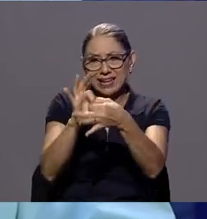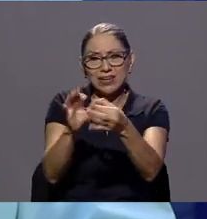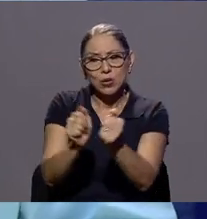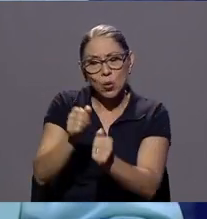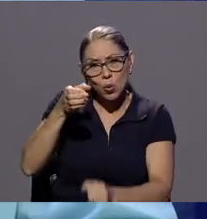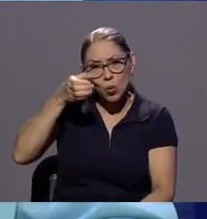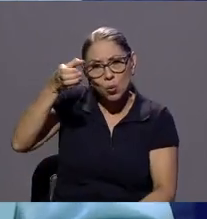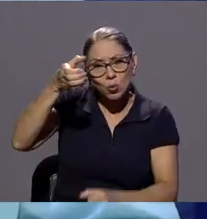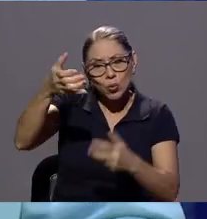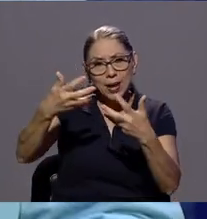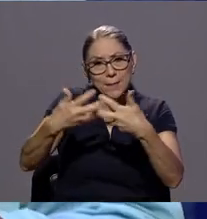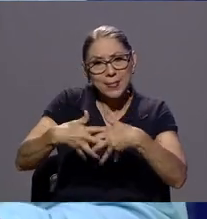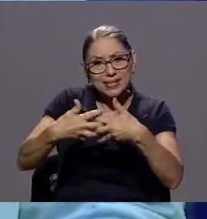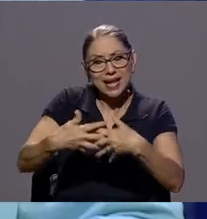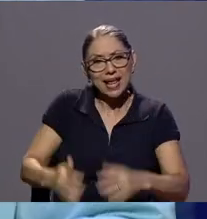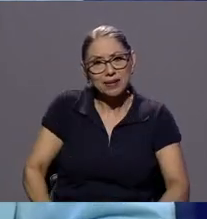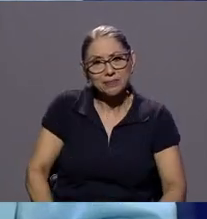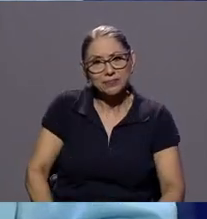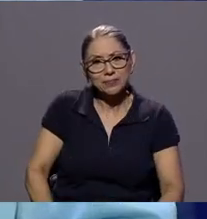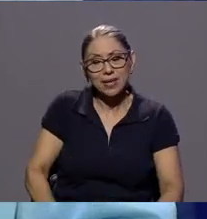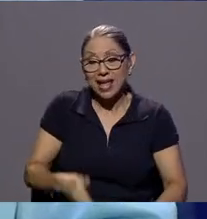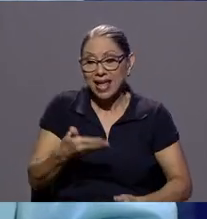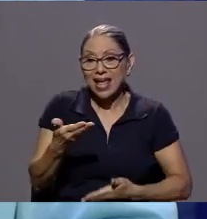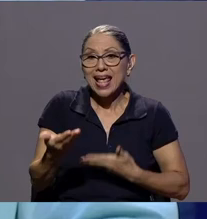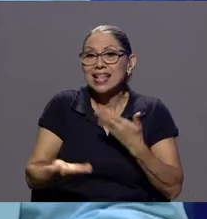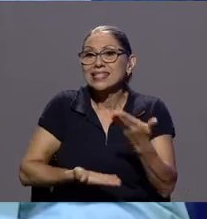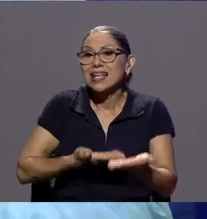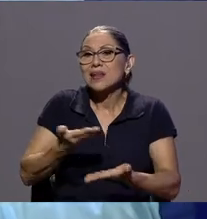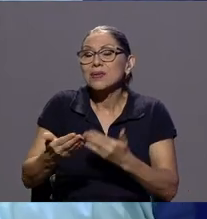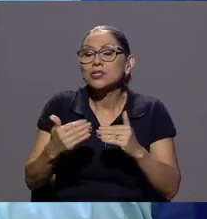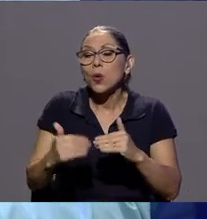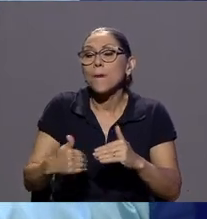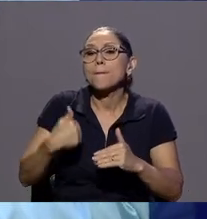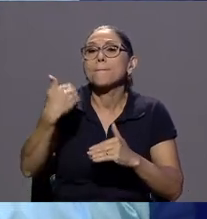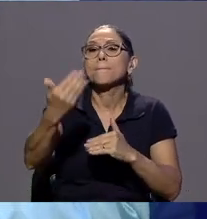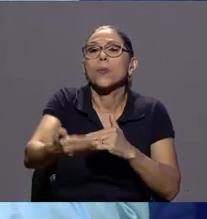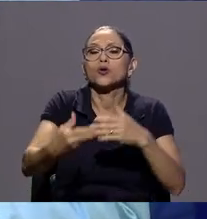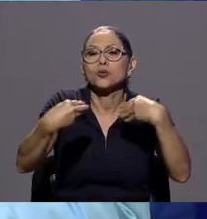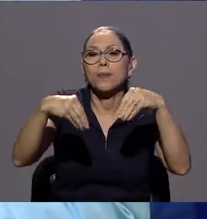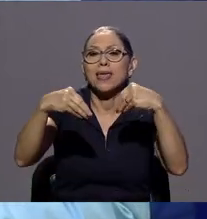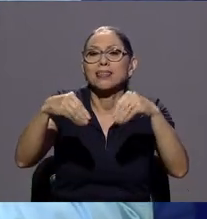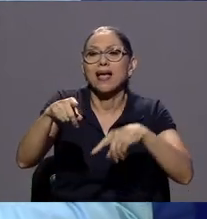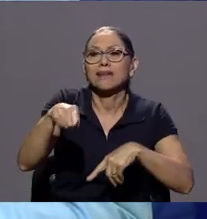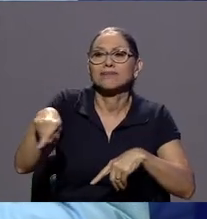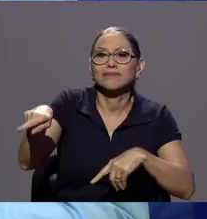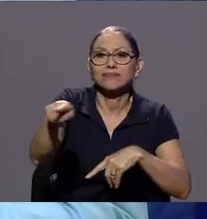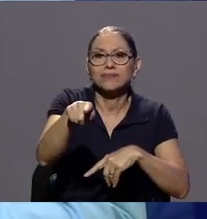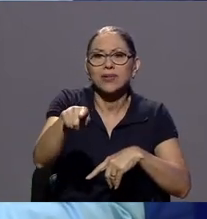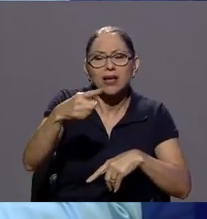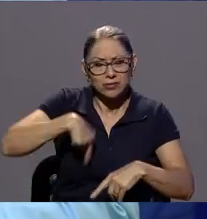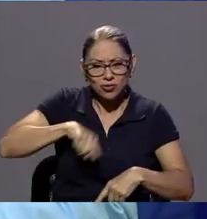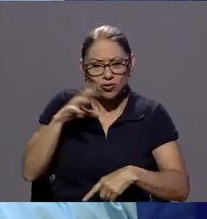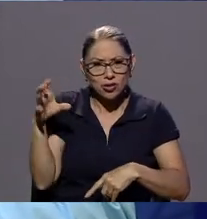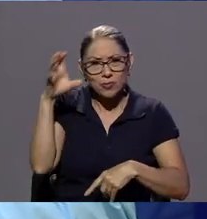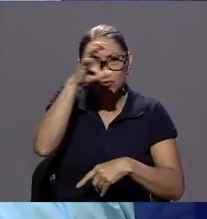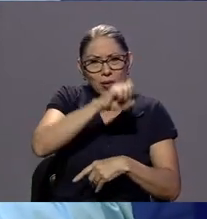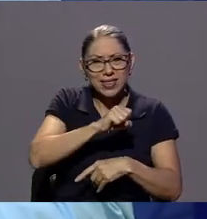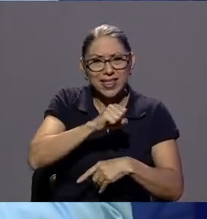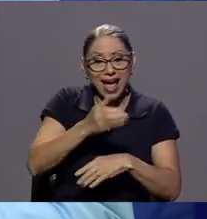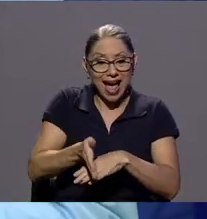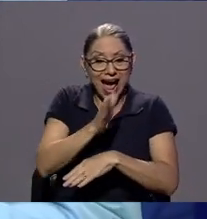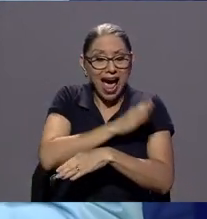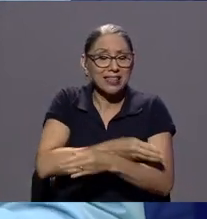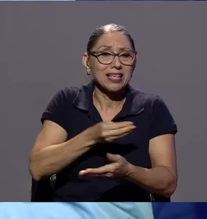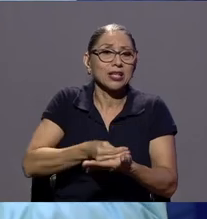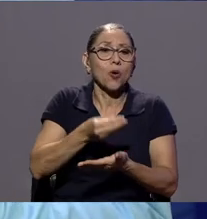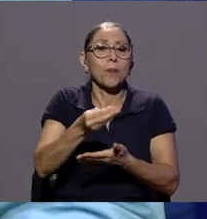es todo el servicio postventa al consumidor si algo nos hemos dado cuenta es que el consumidor es el rey antes de comprar y es el mendigo luego